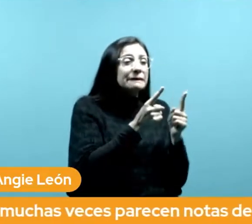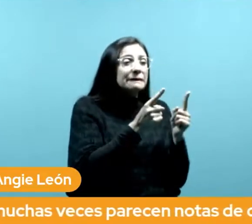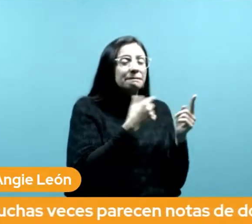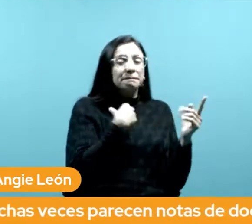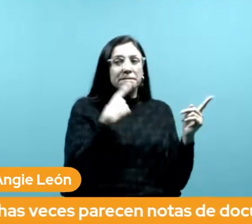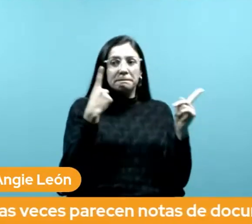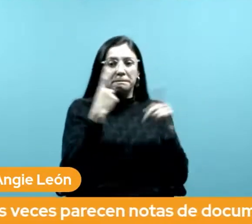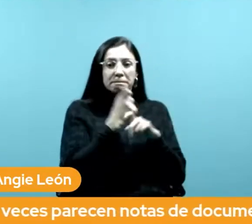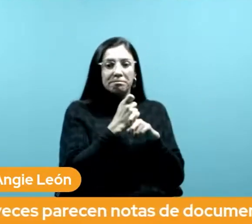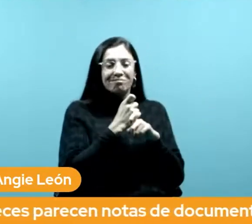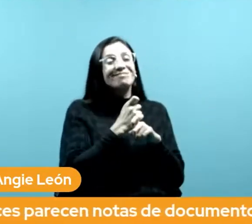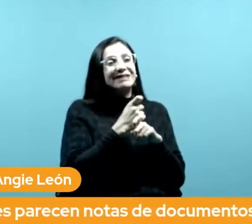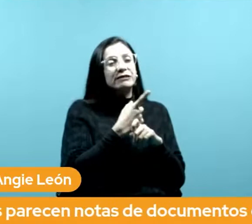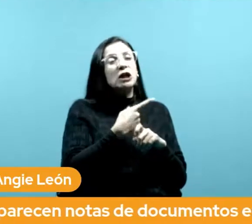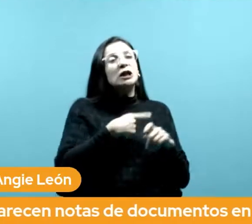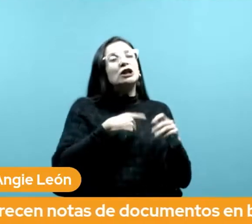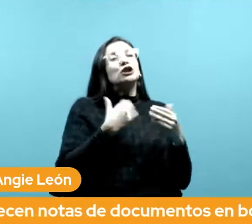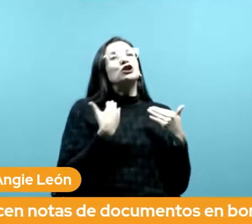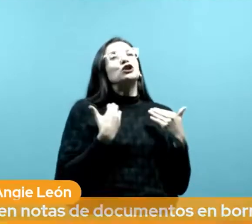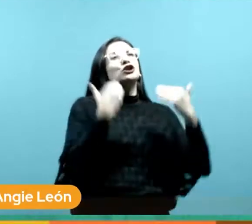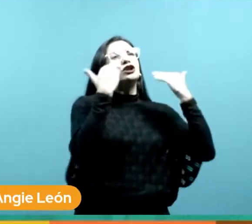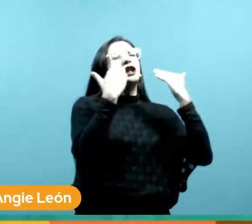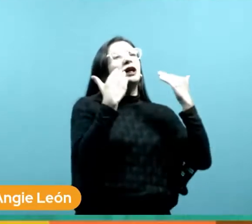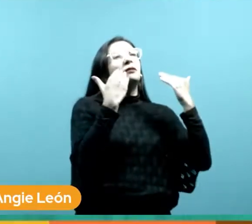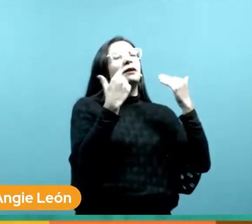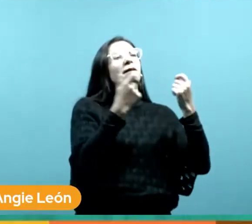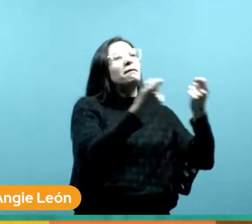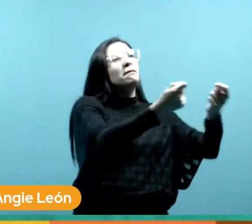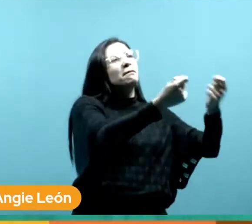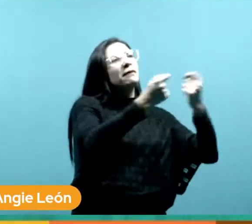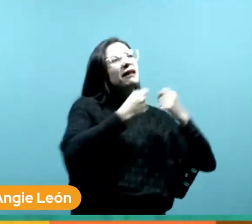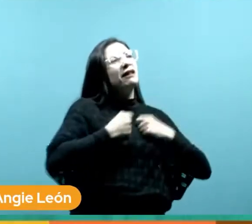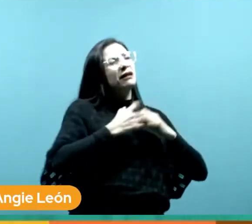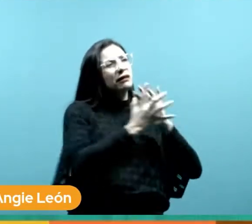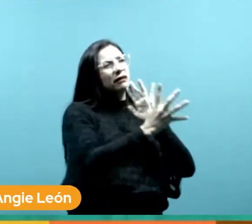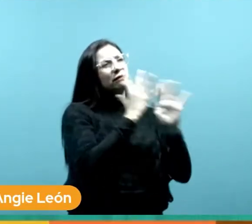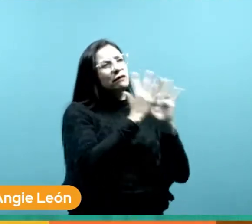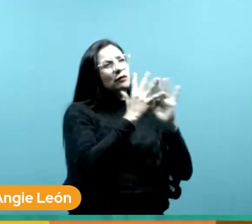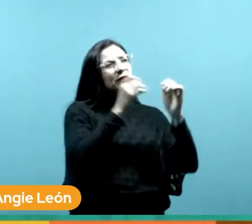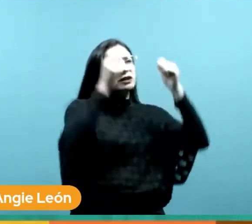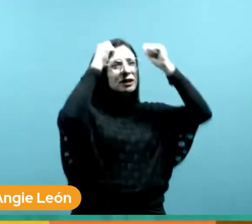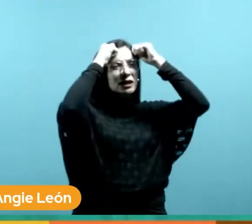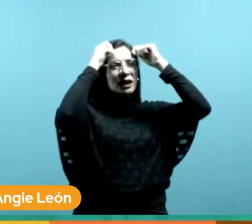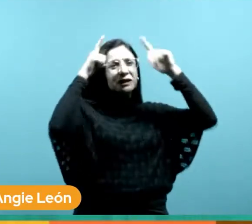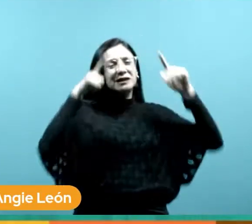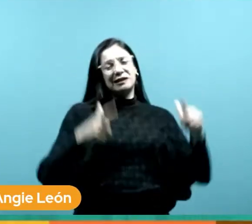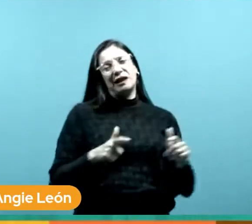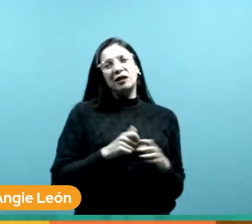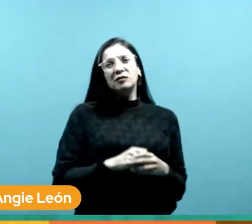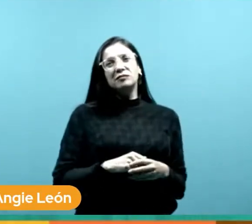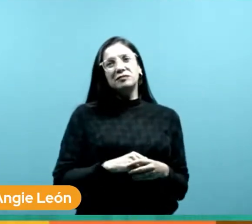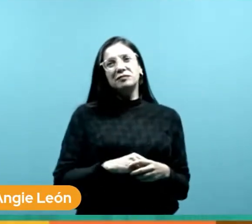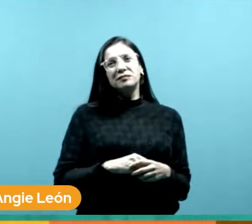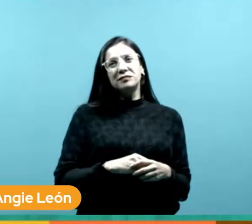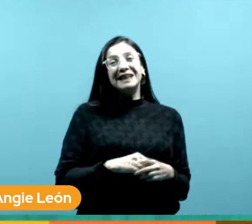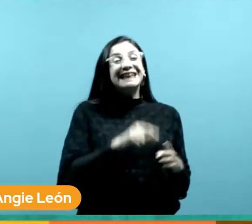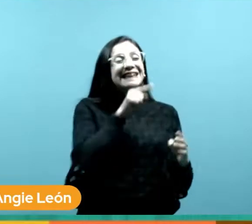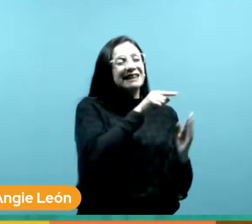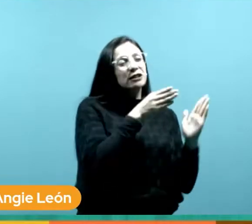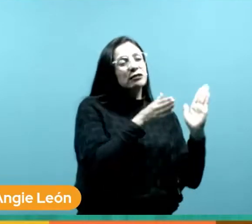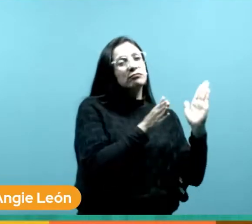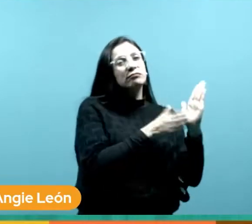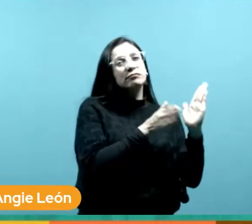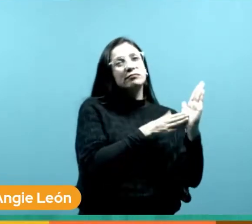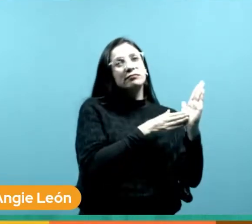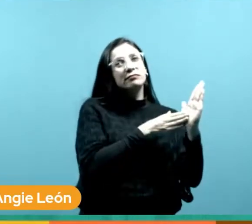una reserva más que ese hecho literal la evidencia o sea el acontecimiento que está detrás es mucho